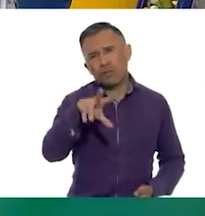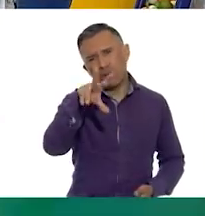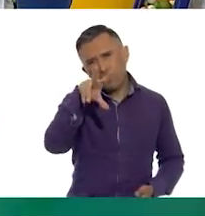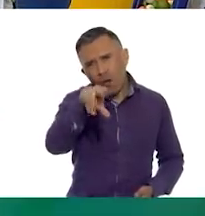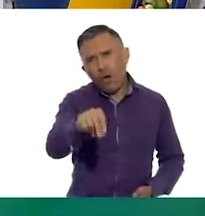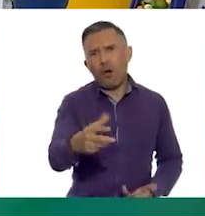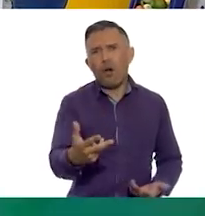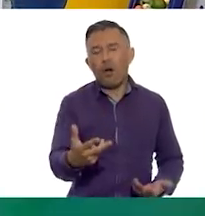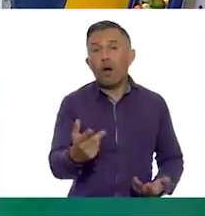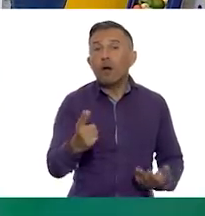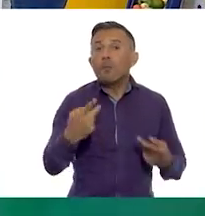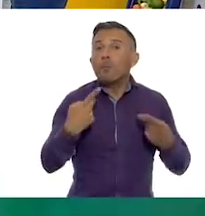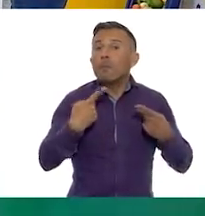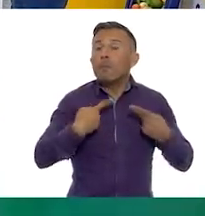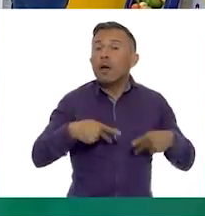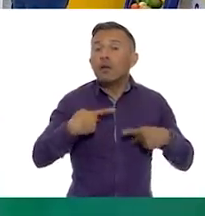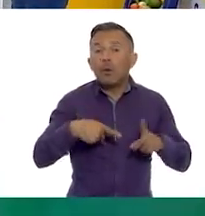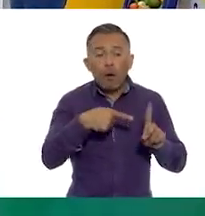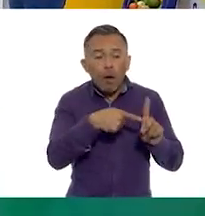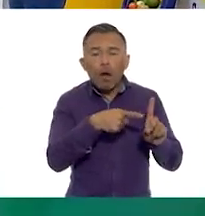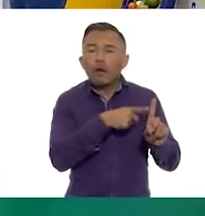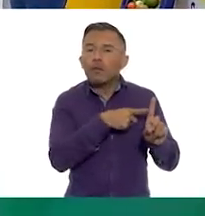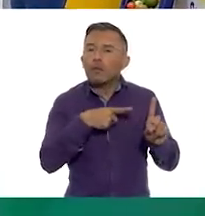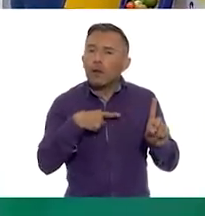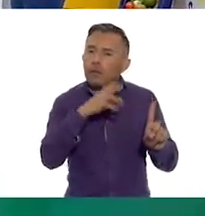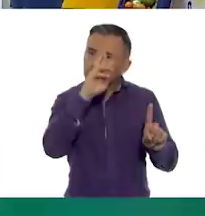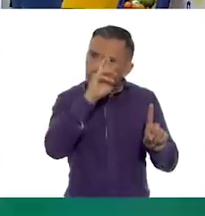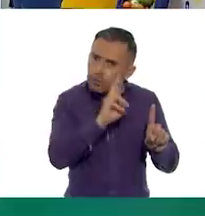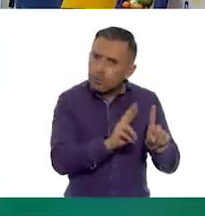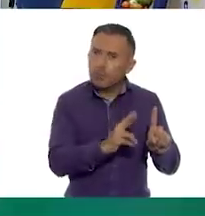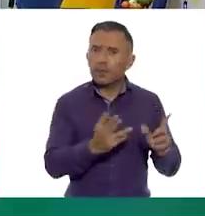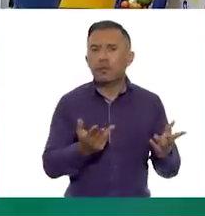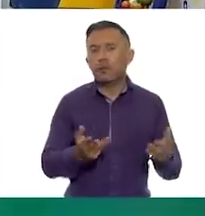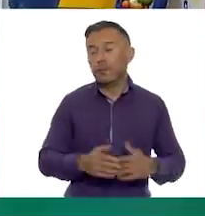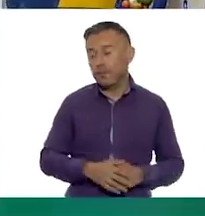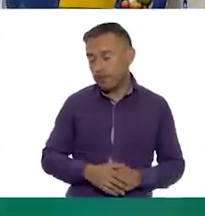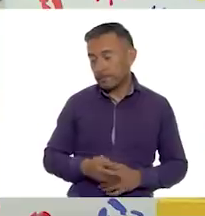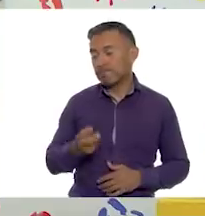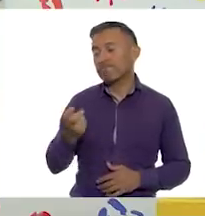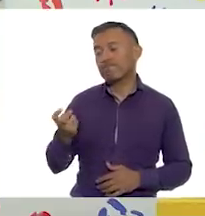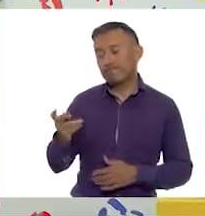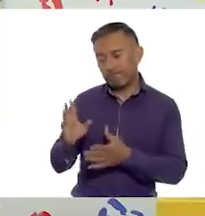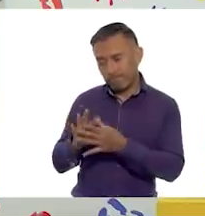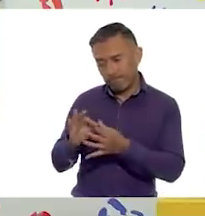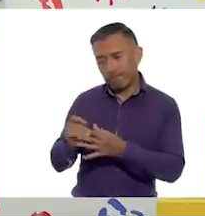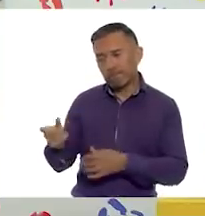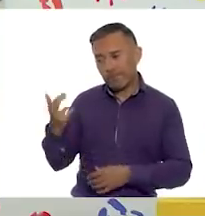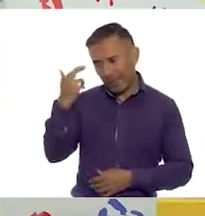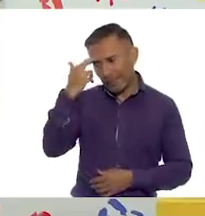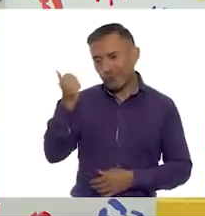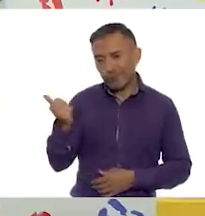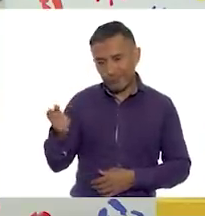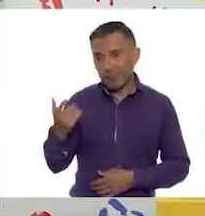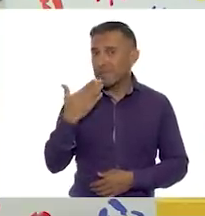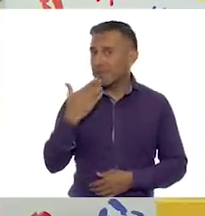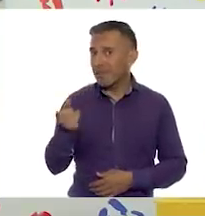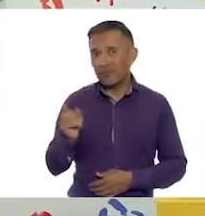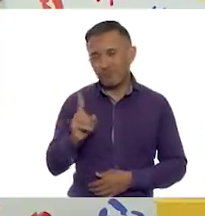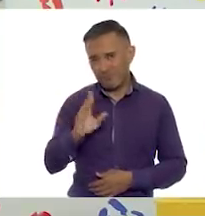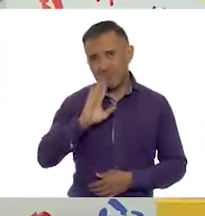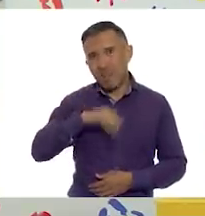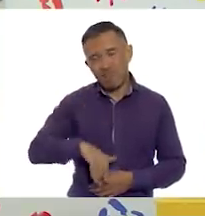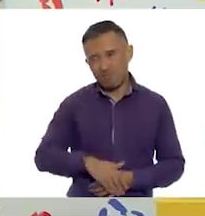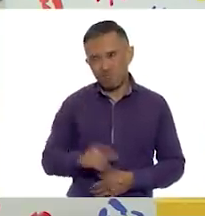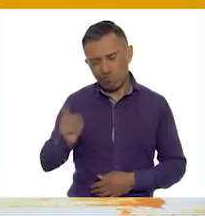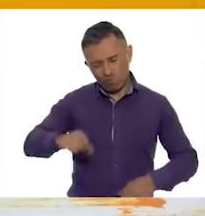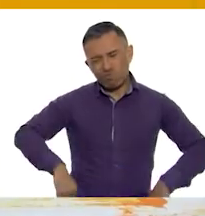a la persona que debe ser respetada. Tienes mucha razón, Gloria. No está bien. No, no está bien. Y